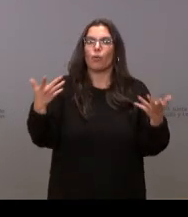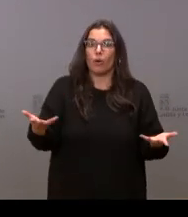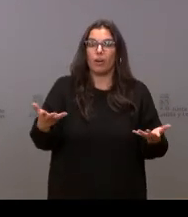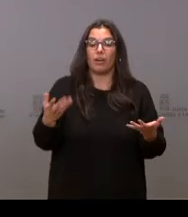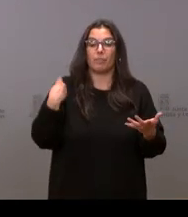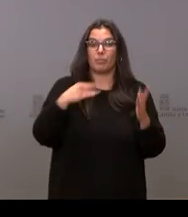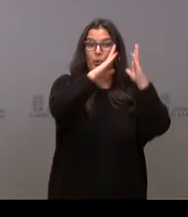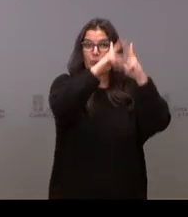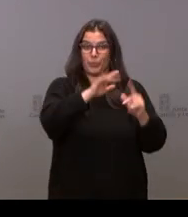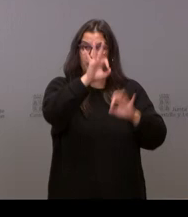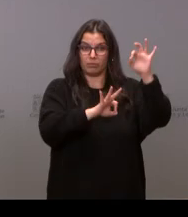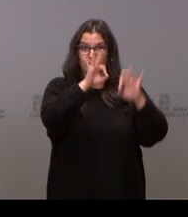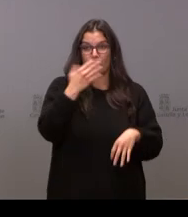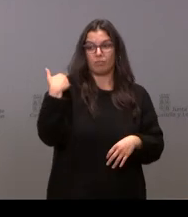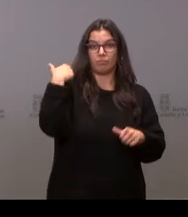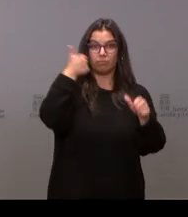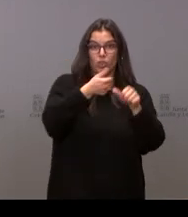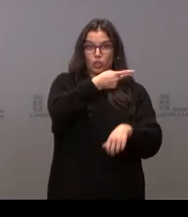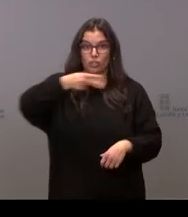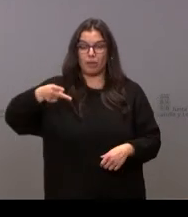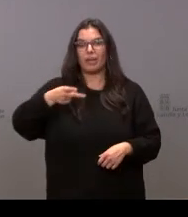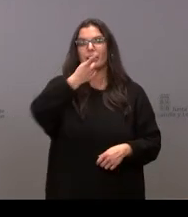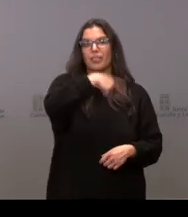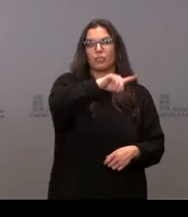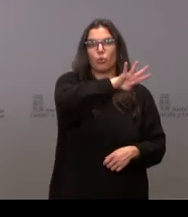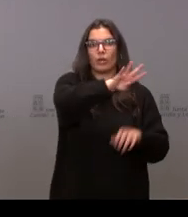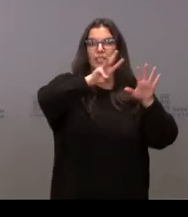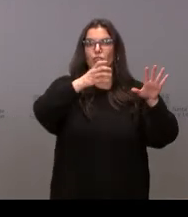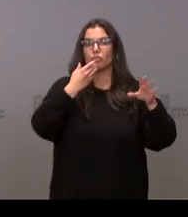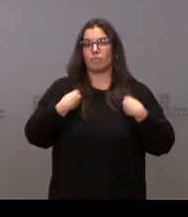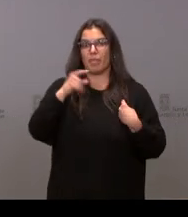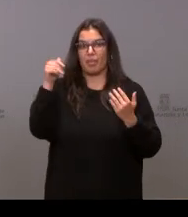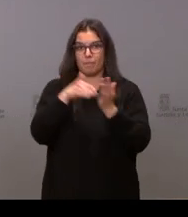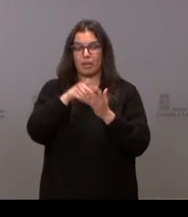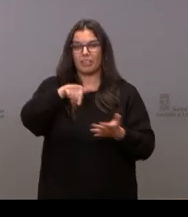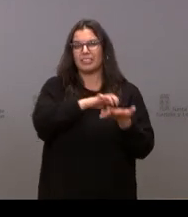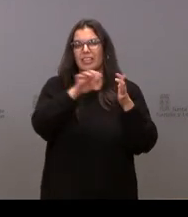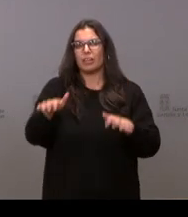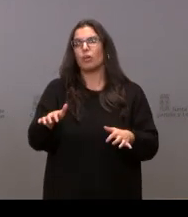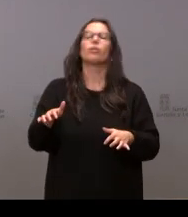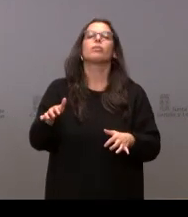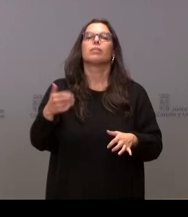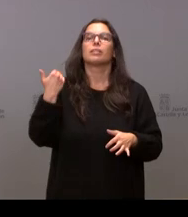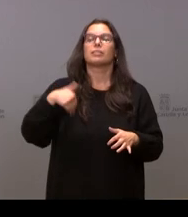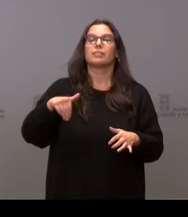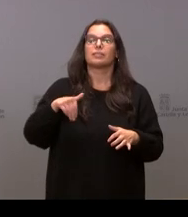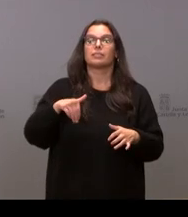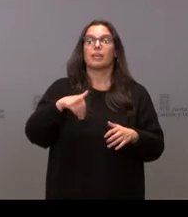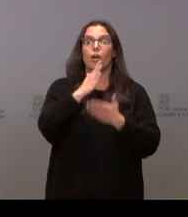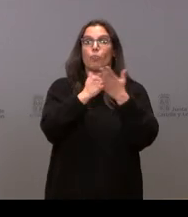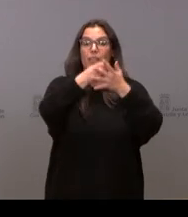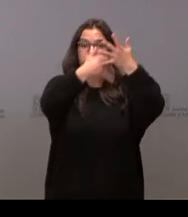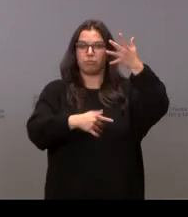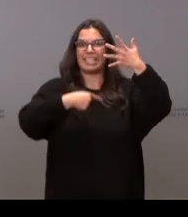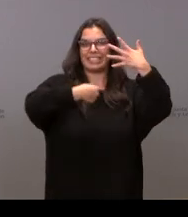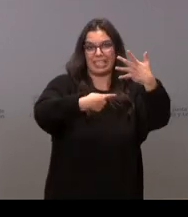incidencia acumulada a 14 días estamos en 148 por 100.000 habitantes. Castilla y León está en la sexta posición. Y a